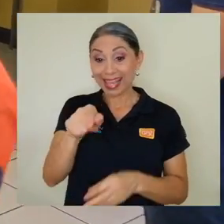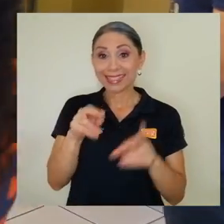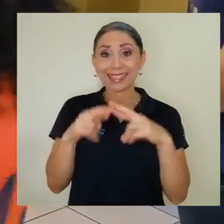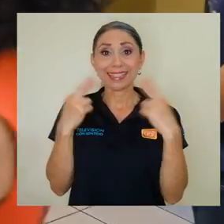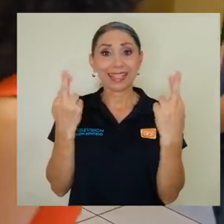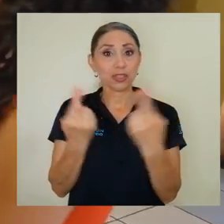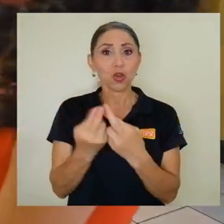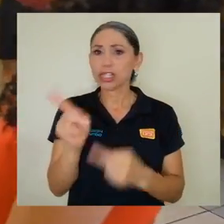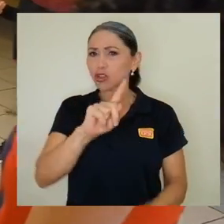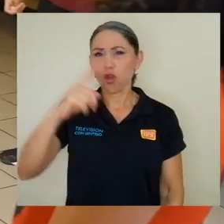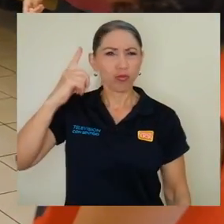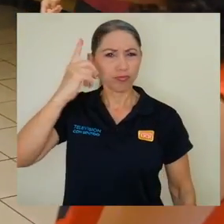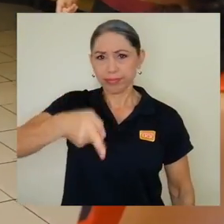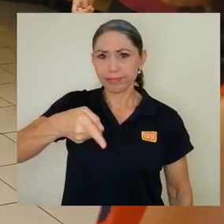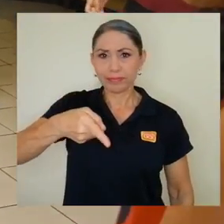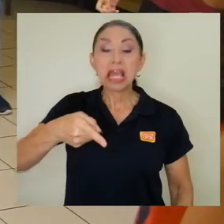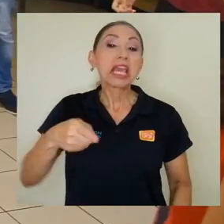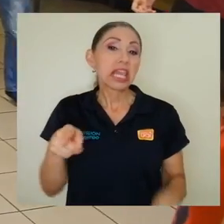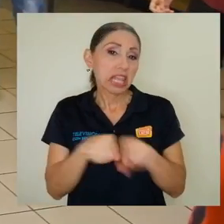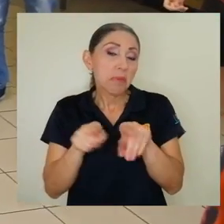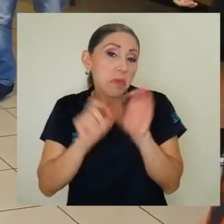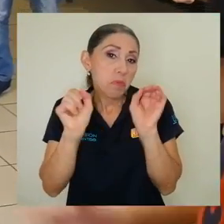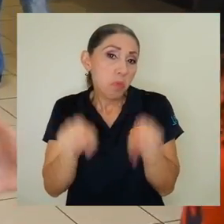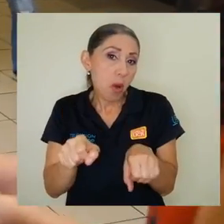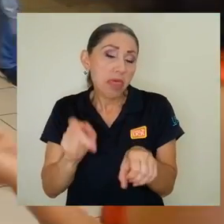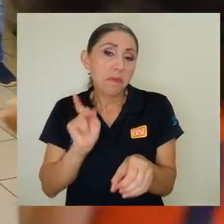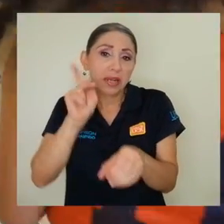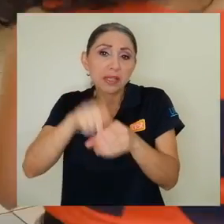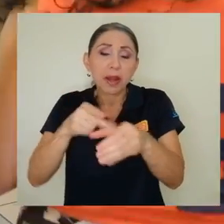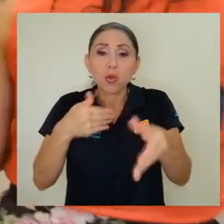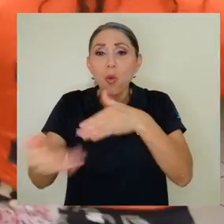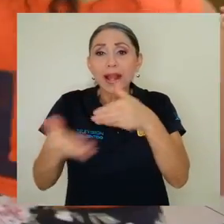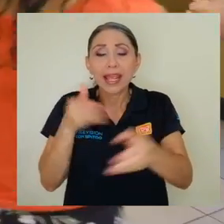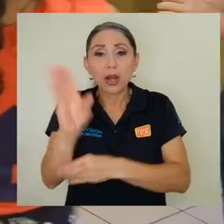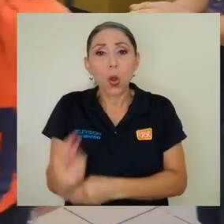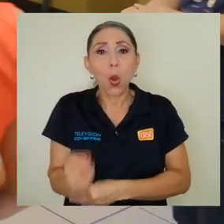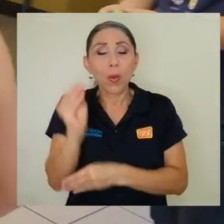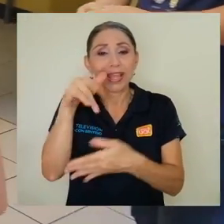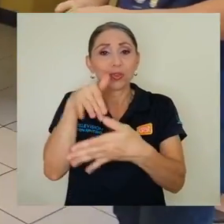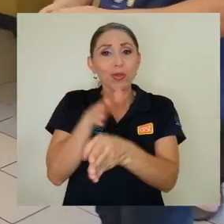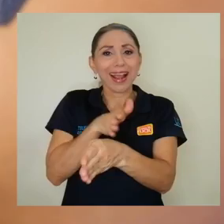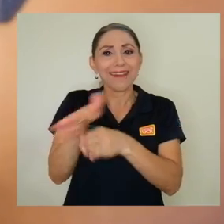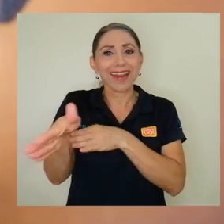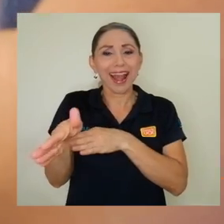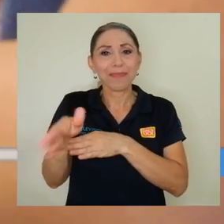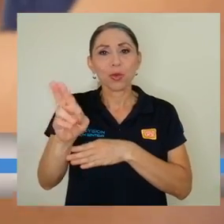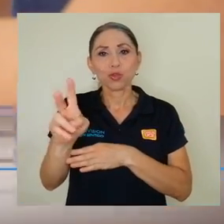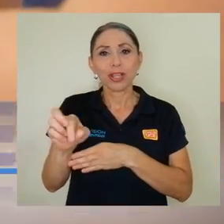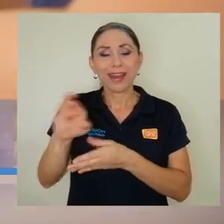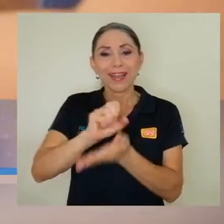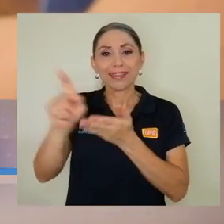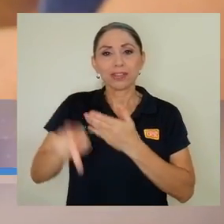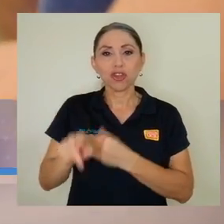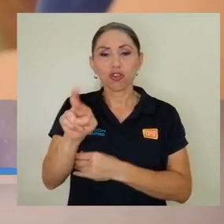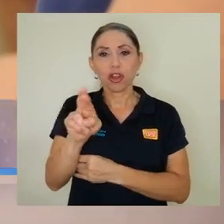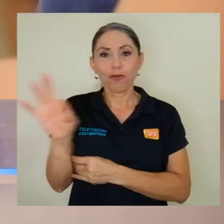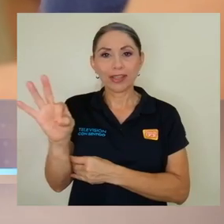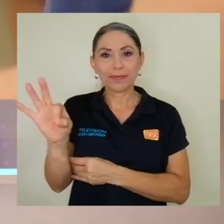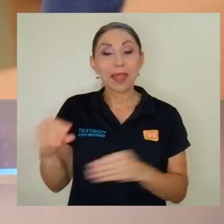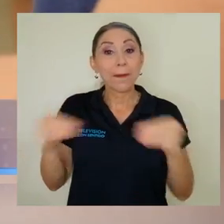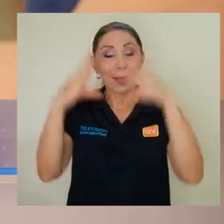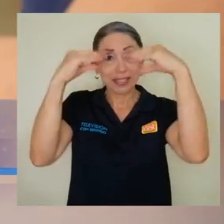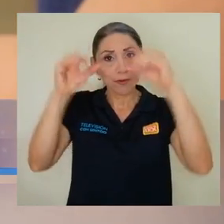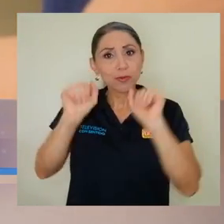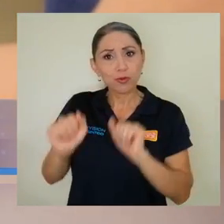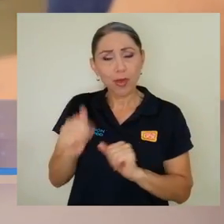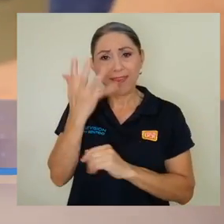Estas sesiones no son obligatorias y son para cualquier joven que curse una carrera en la sede de Rodrigo Facio. Para más información, puede visitar